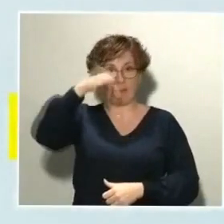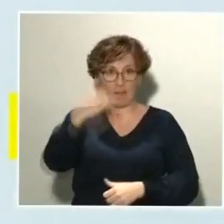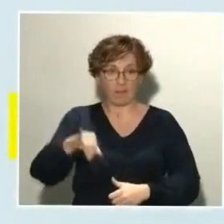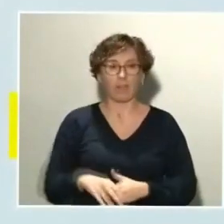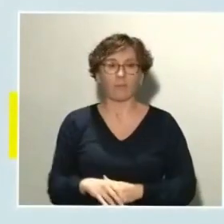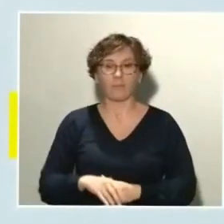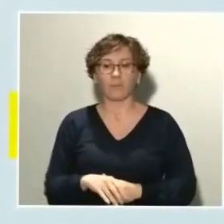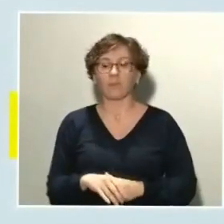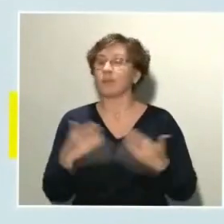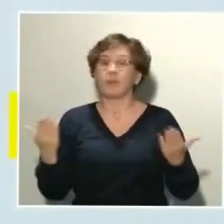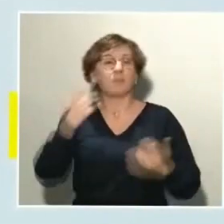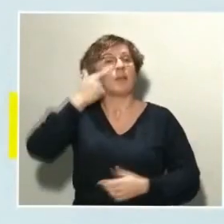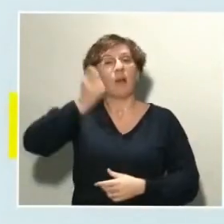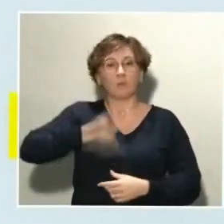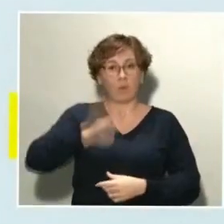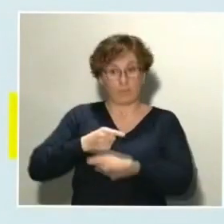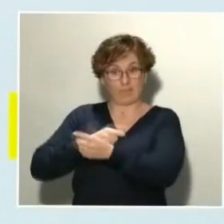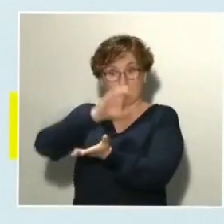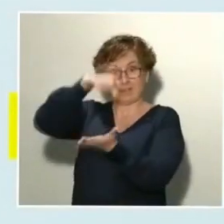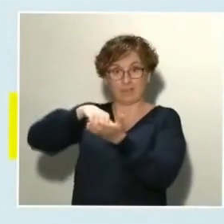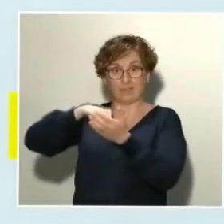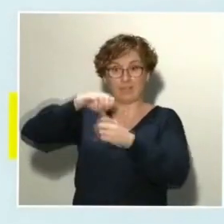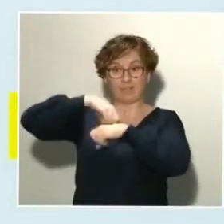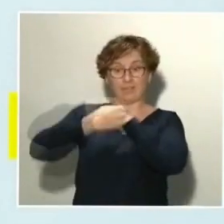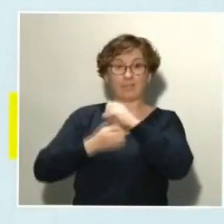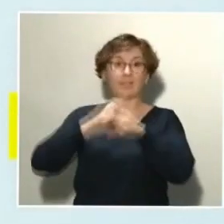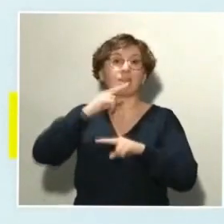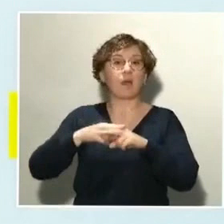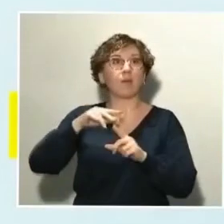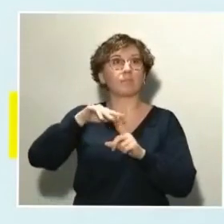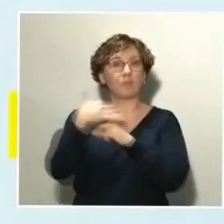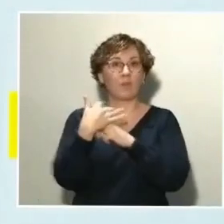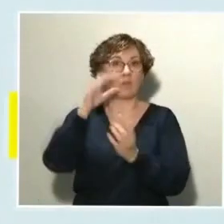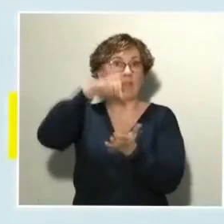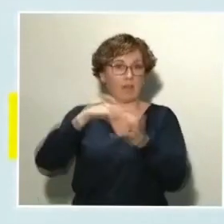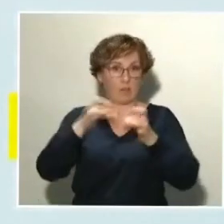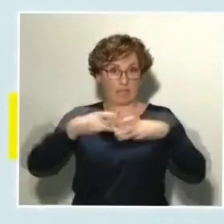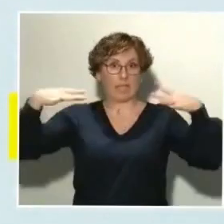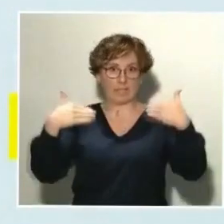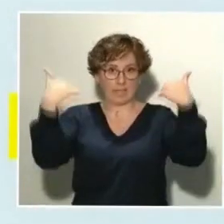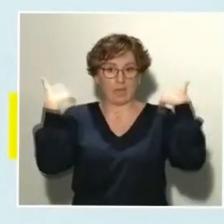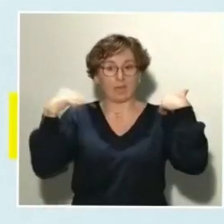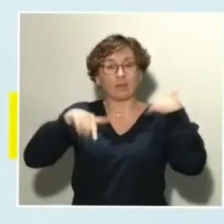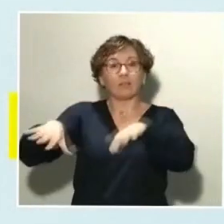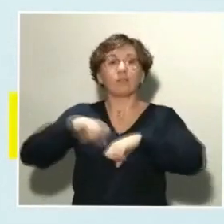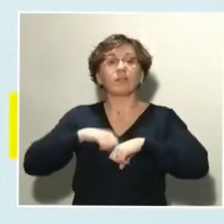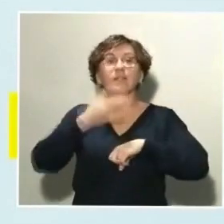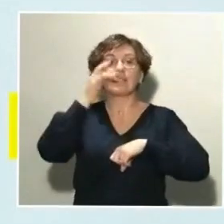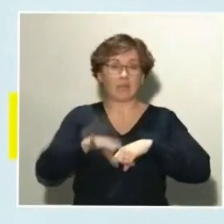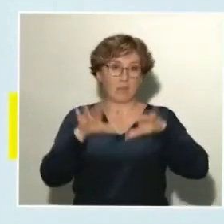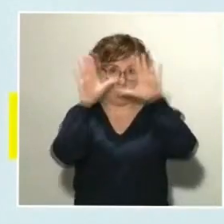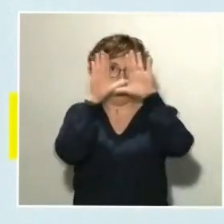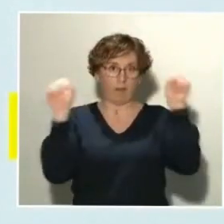centrales, estos puntos de instalaciones críticas son competencia de Guardia Civil en su